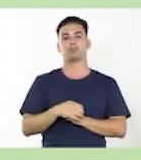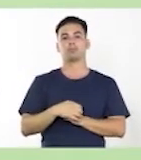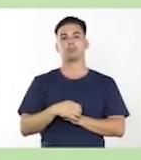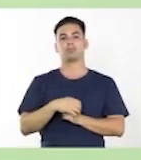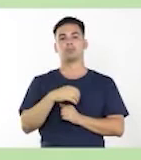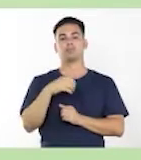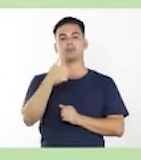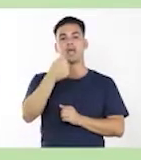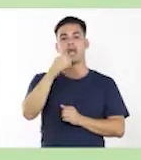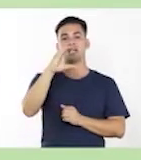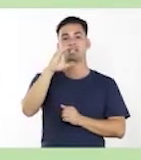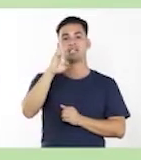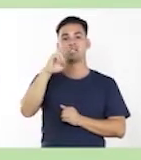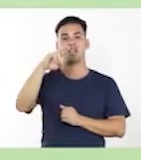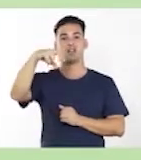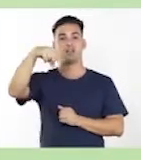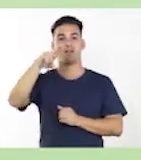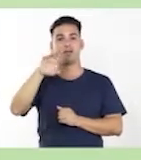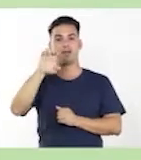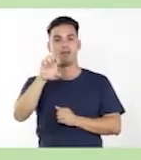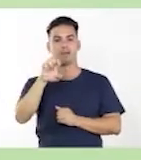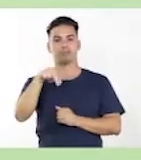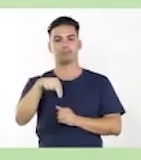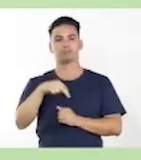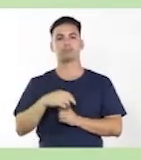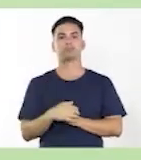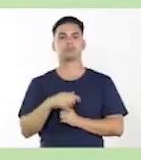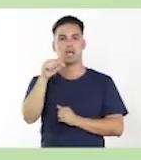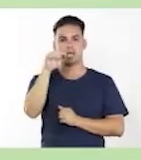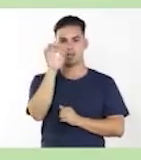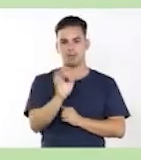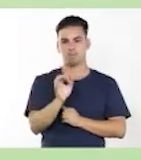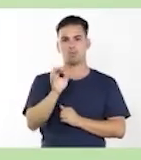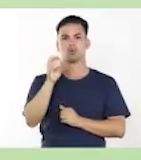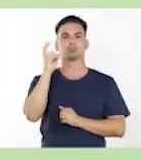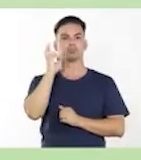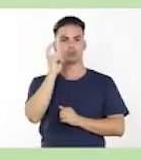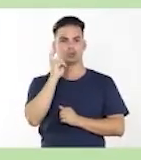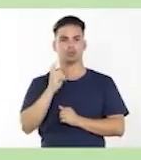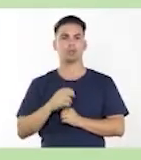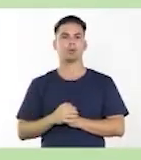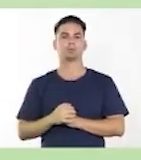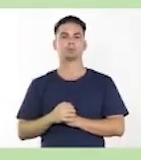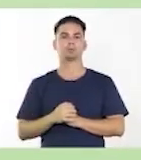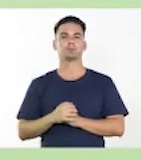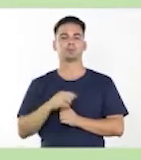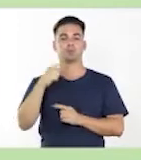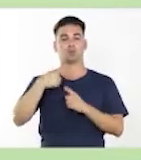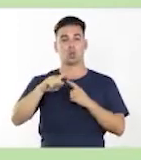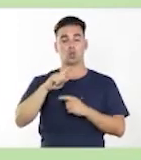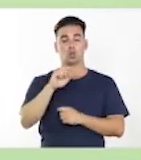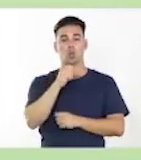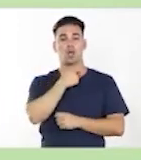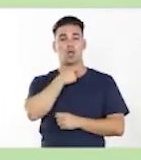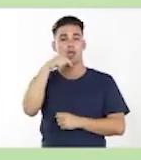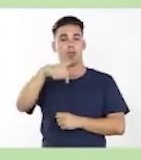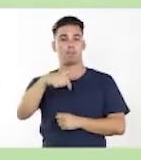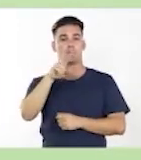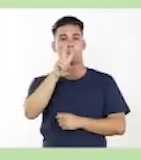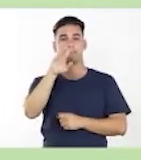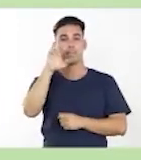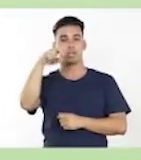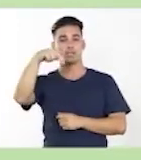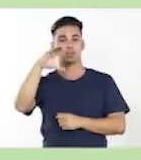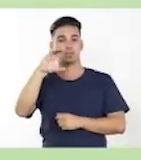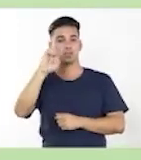Es decir, acerquen. Ahí yo tengo que mantener el sonido. Otro ejemplo, cuando yo digo vencer,